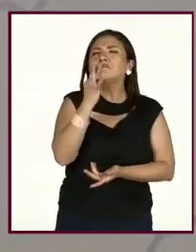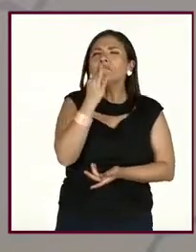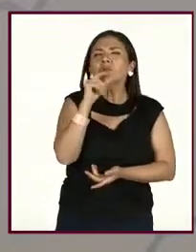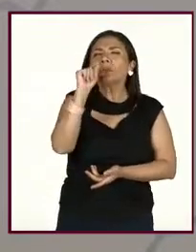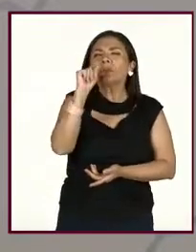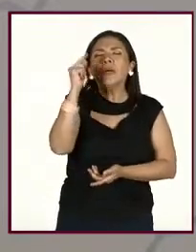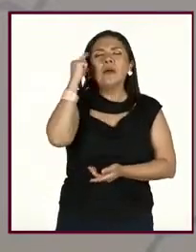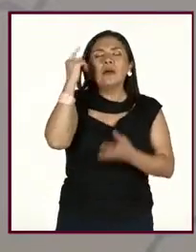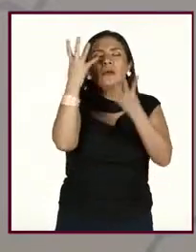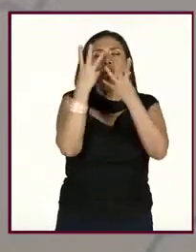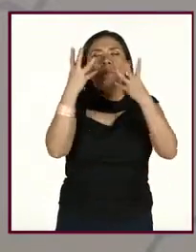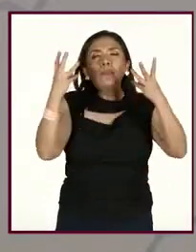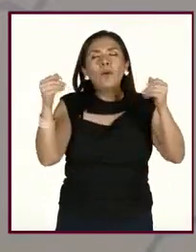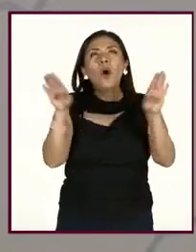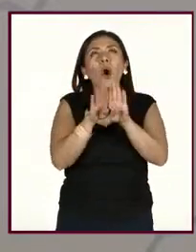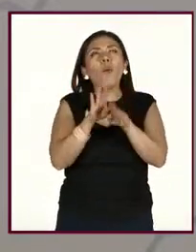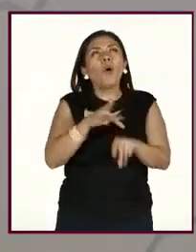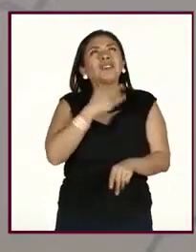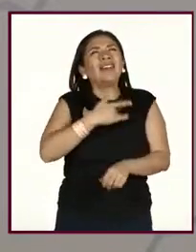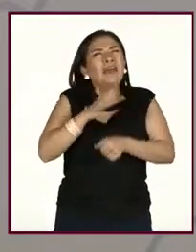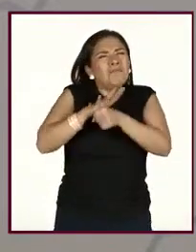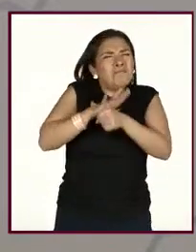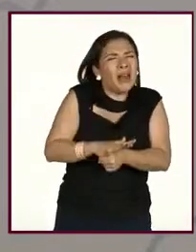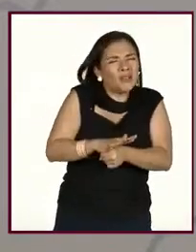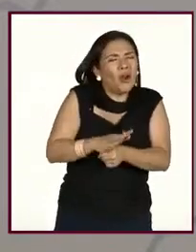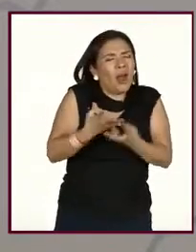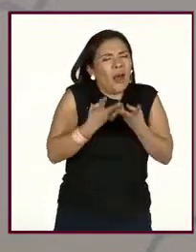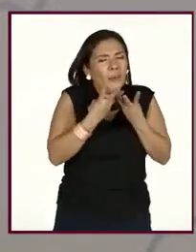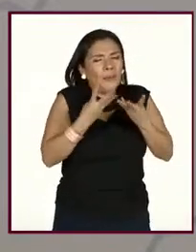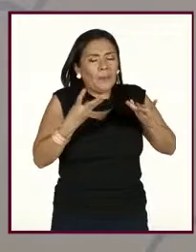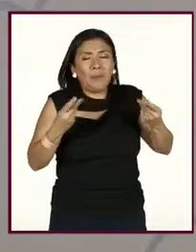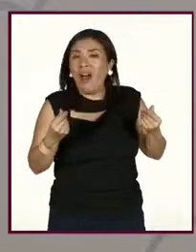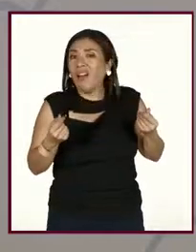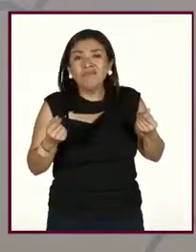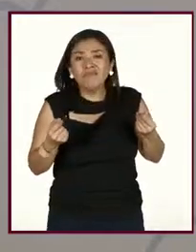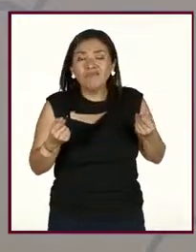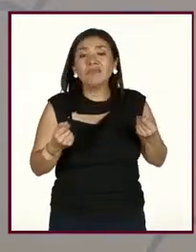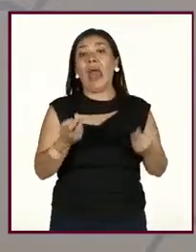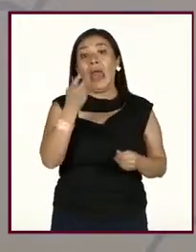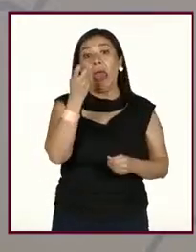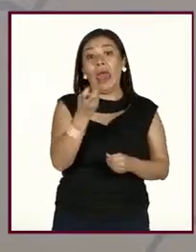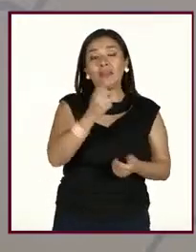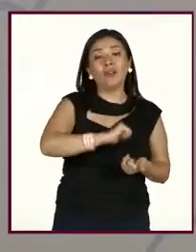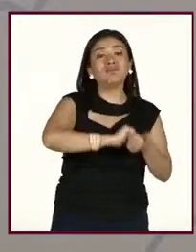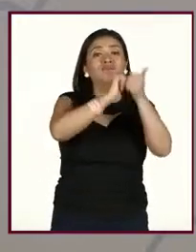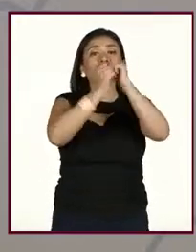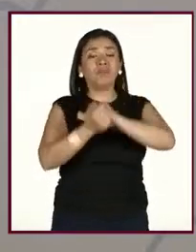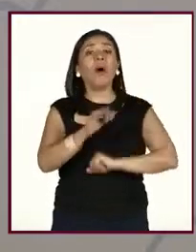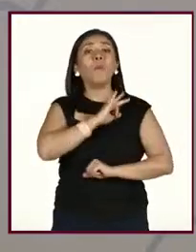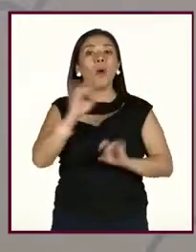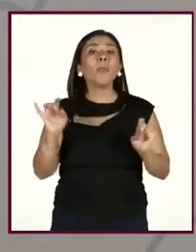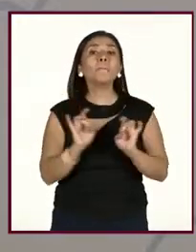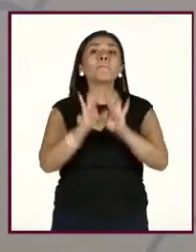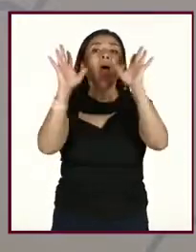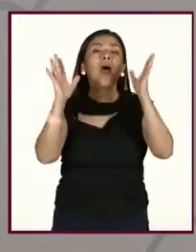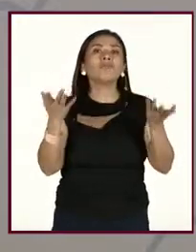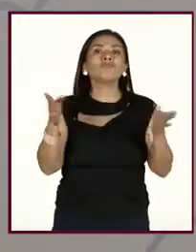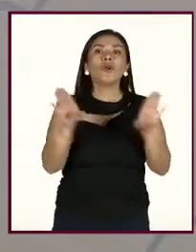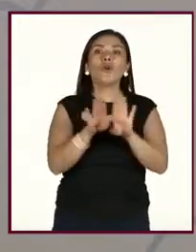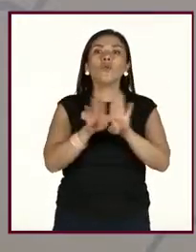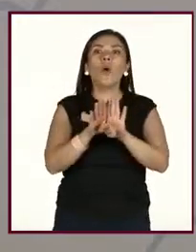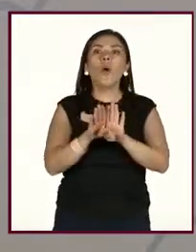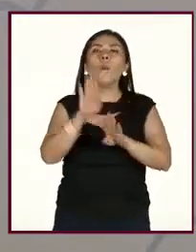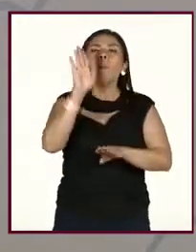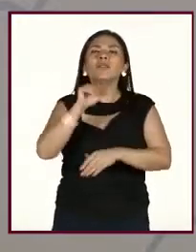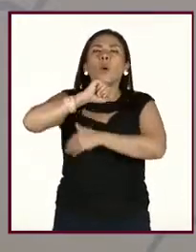manejar este estrés, pues, justamente es algo que de repente puede detonar, ¿no? Es como se va